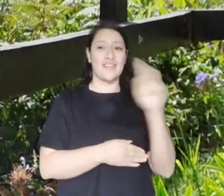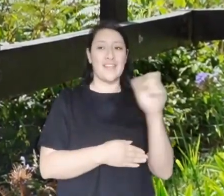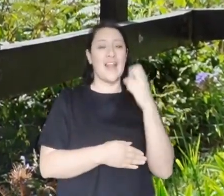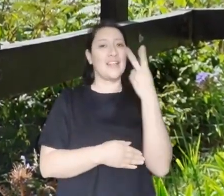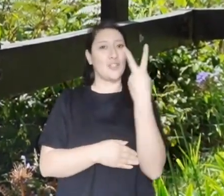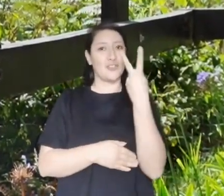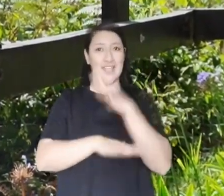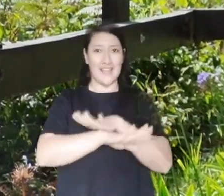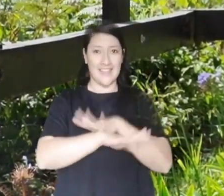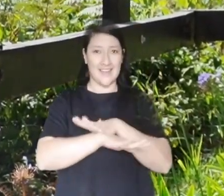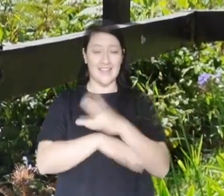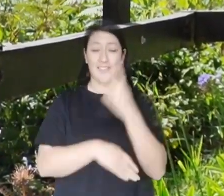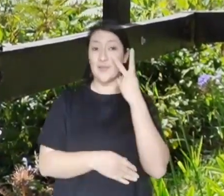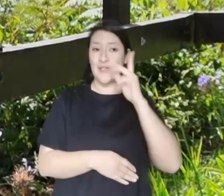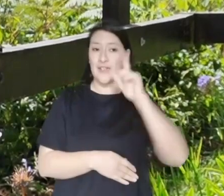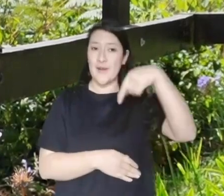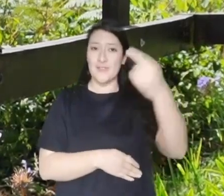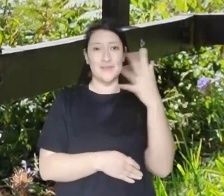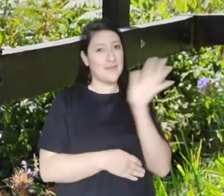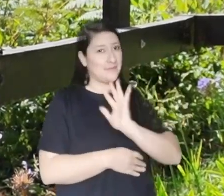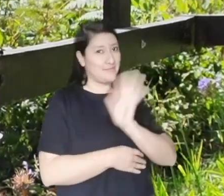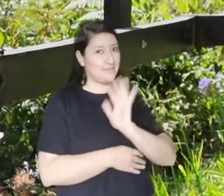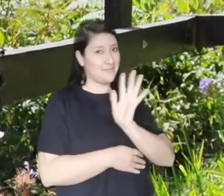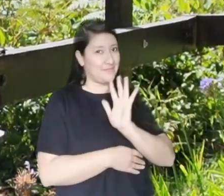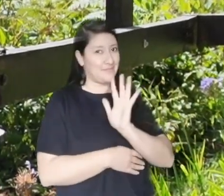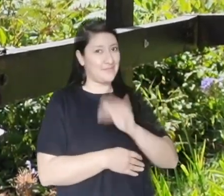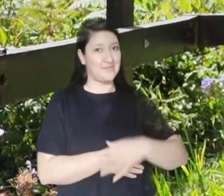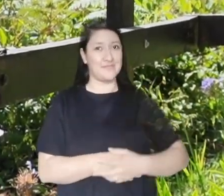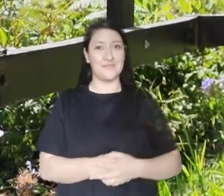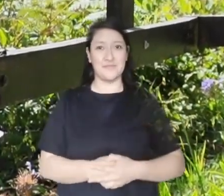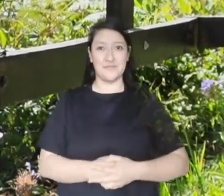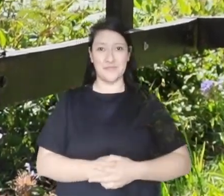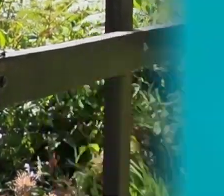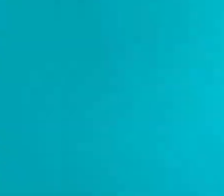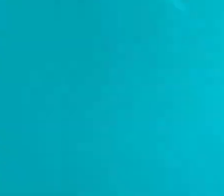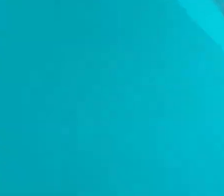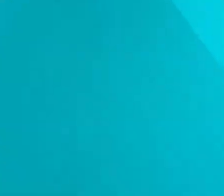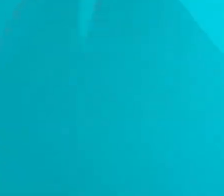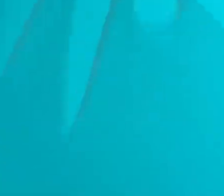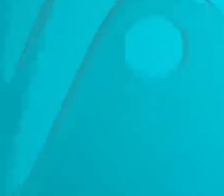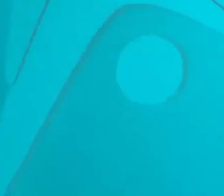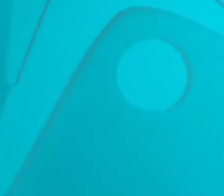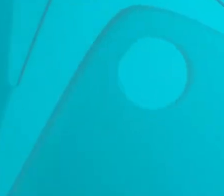desde el Hotel Cuellar a partir de las 2 de la tarde. Hasta la próxima. próxima.